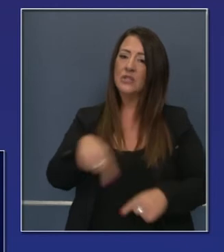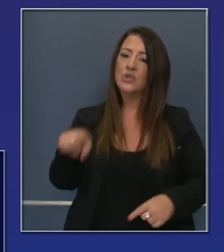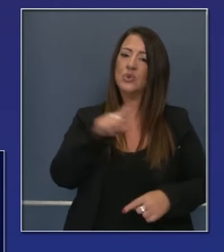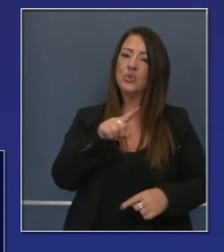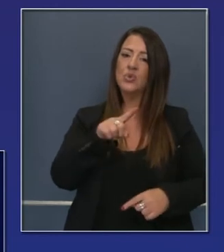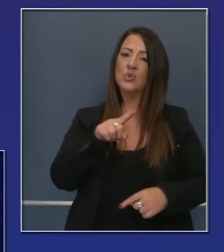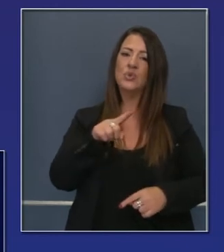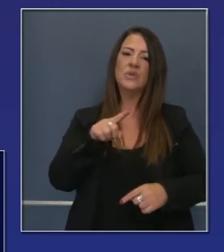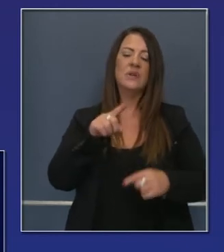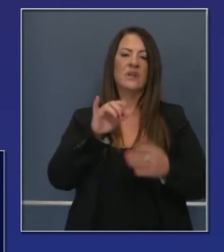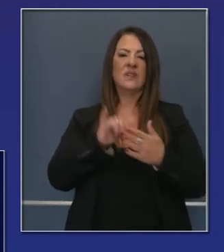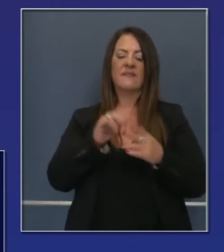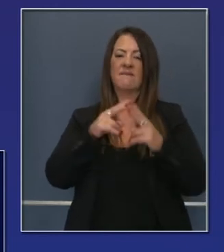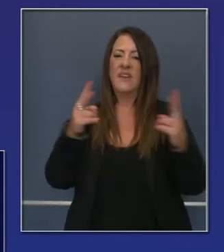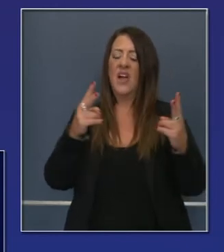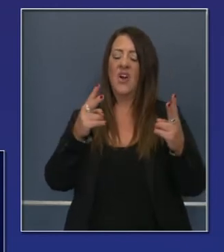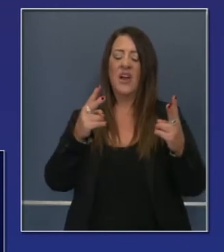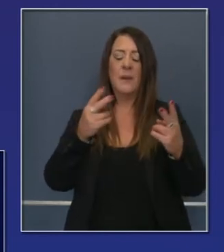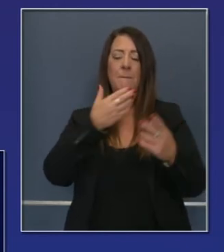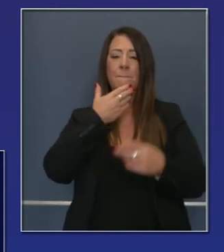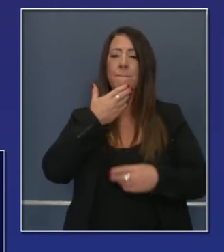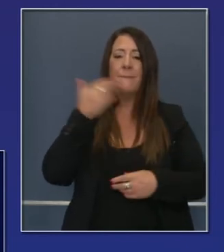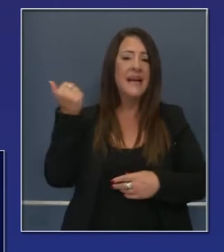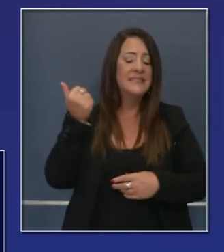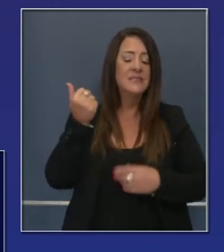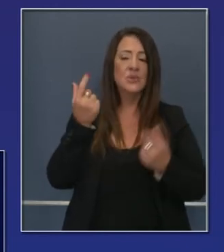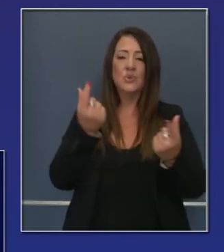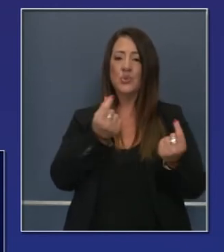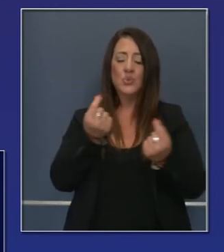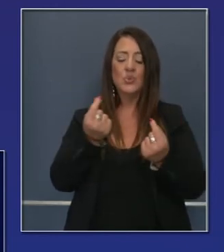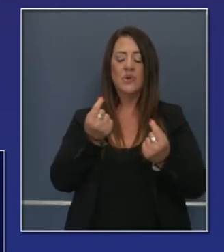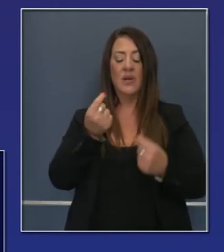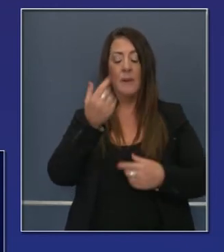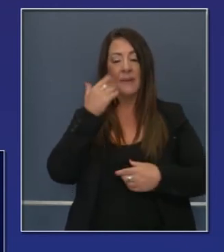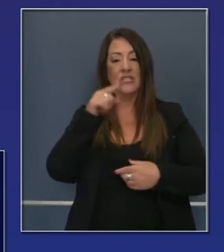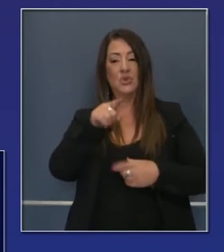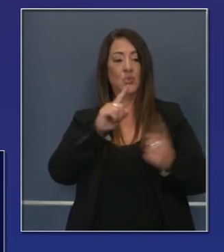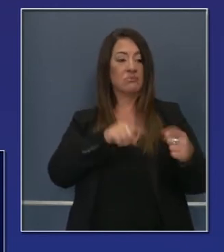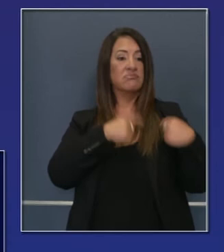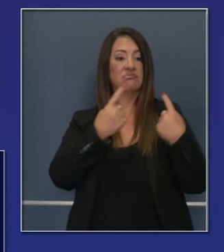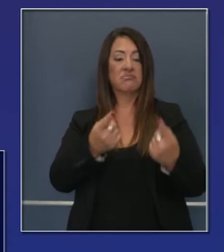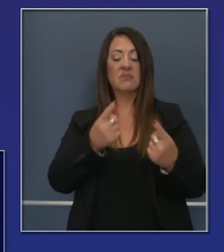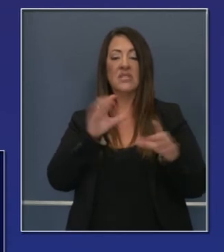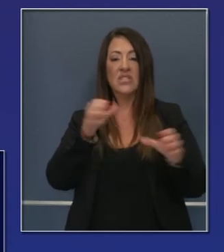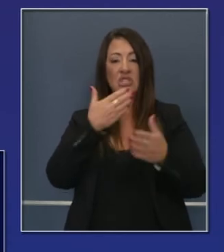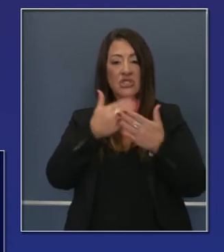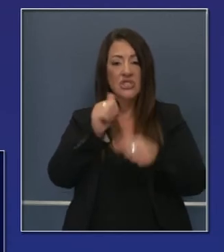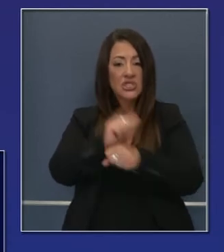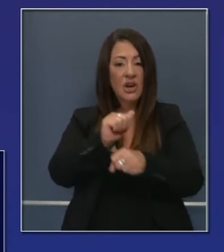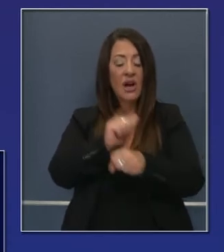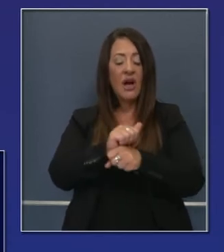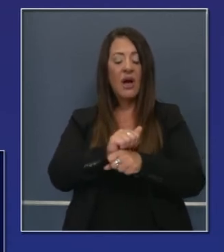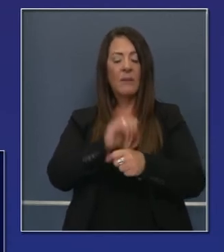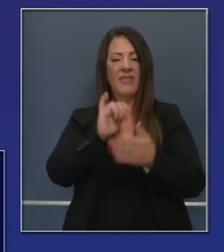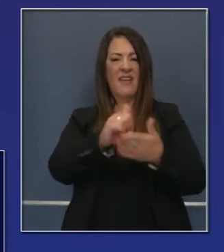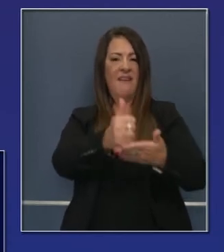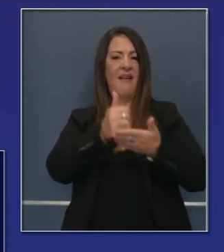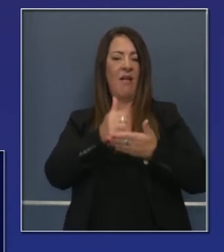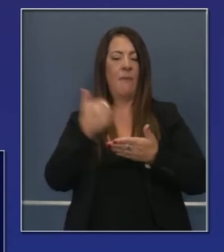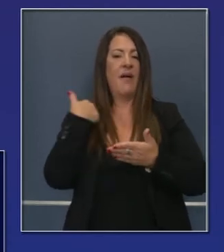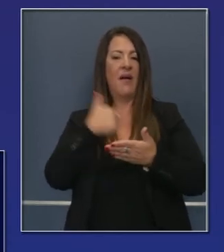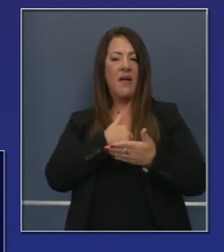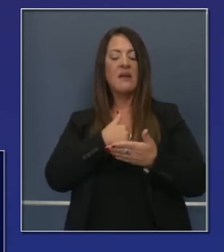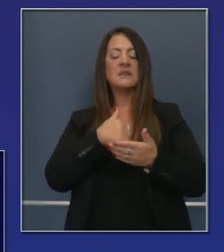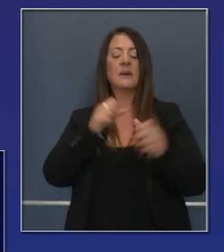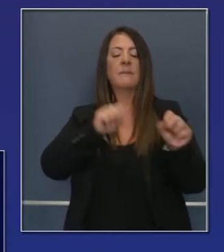Y tenemos que recordarles una vez más el poder y la potencia de las decisiones que ustedes tomen. Y eso nos ha ayudado a